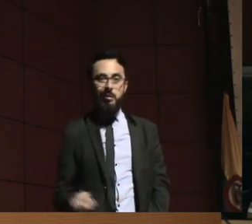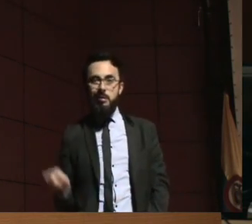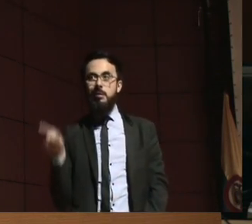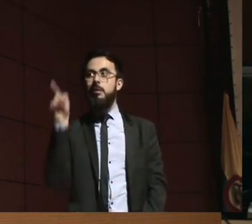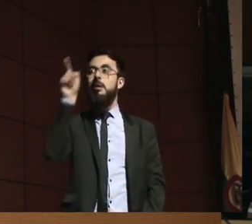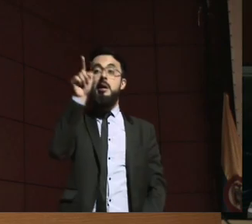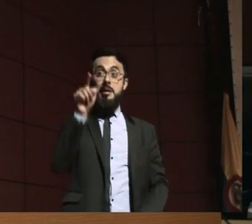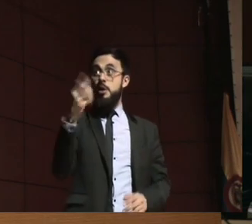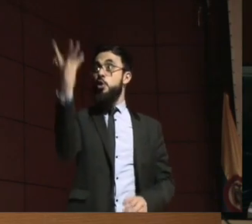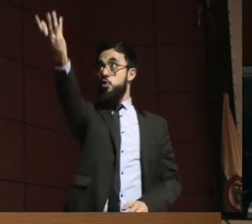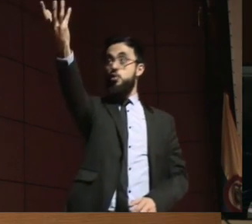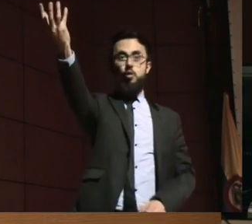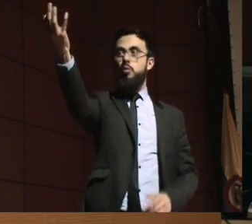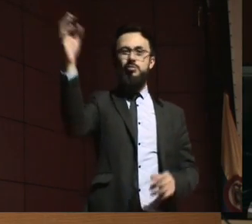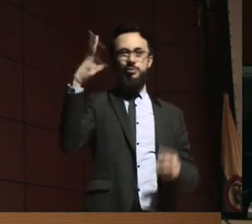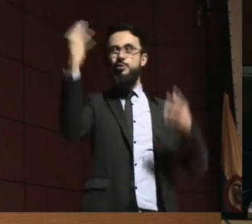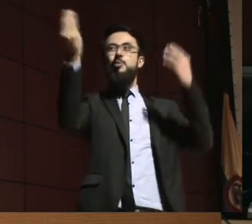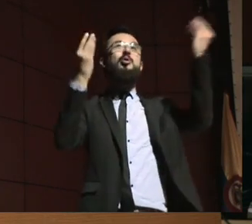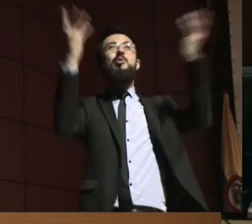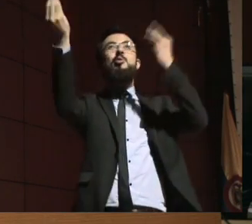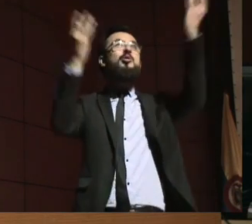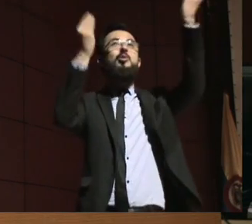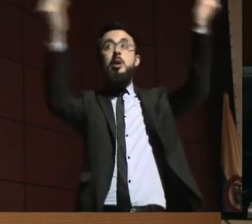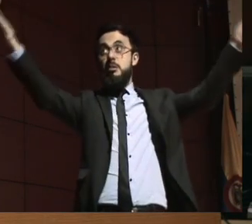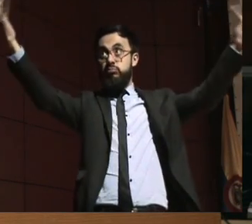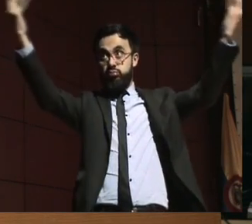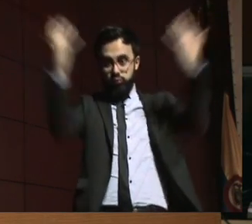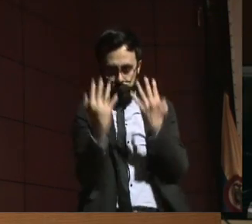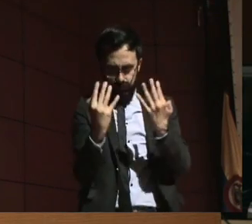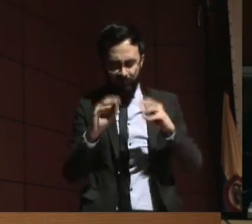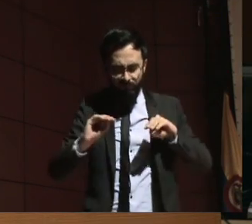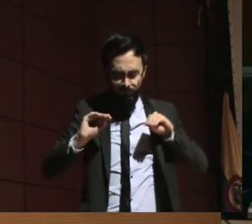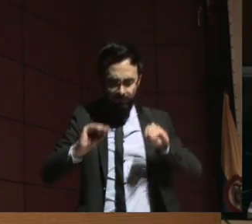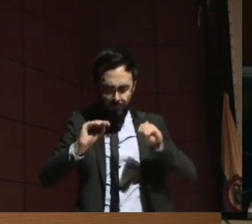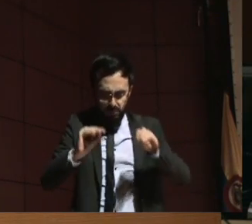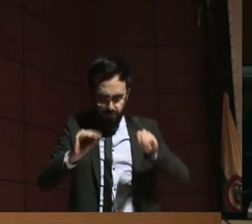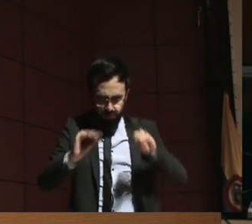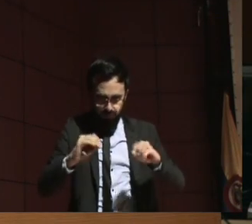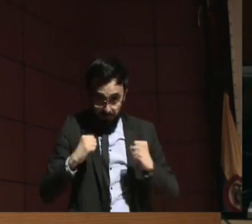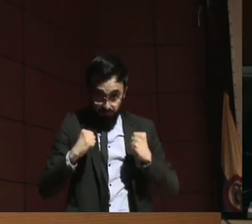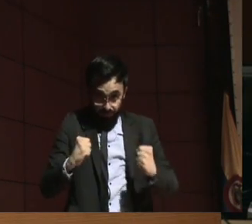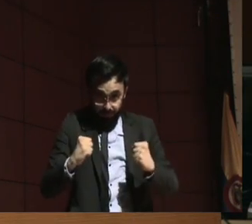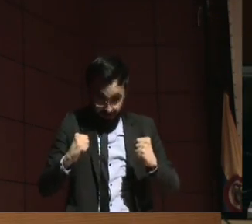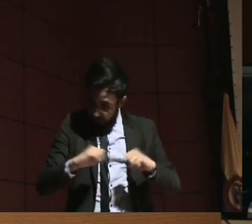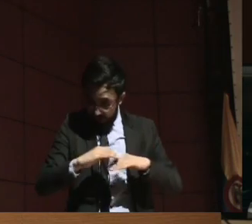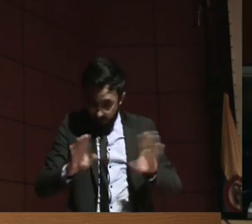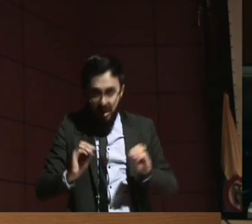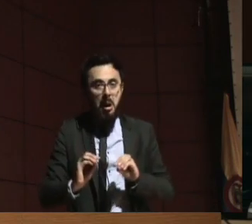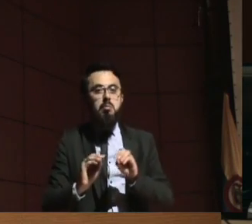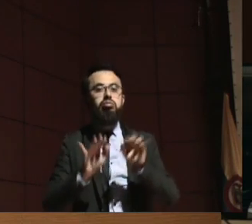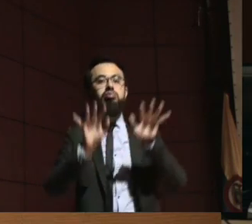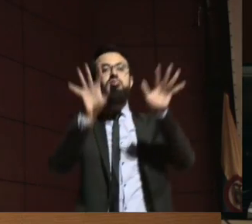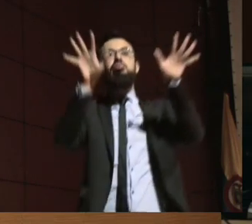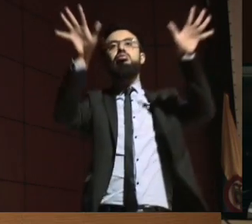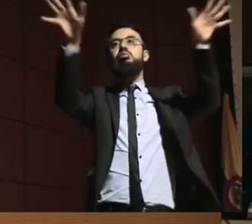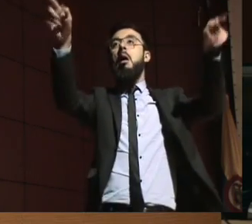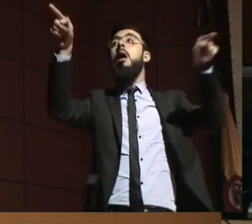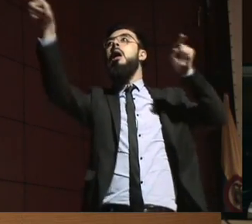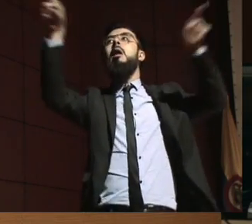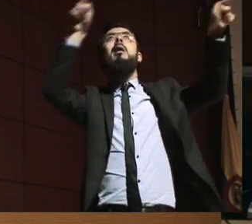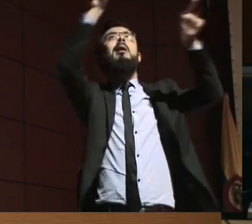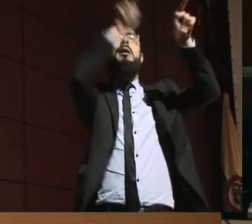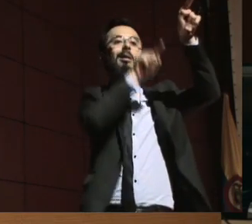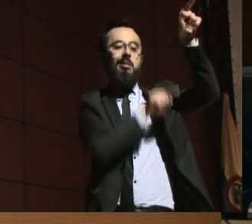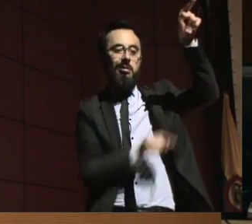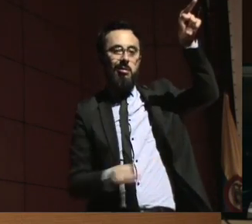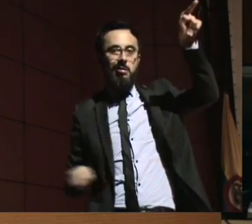formar, además, más adelante otras instituciones que estén en municipios, que lleguemos hasta donde están las